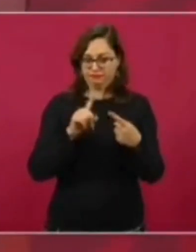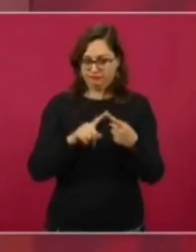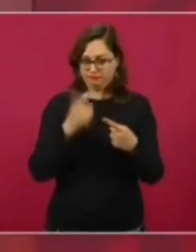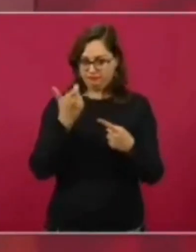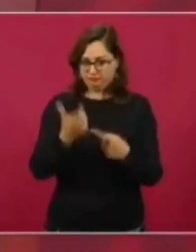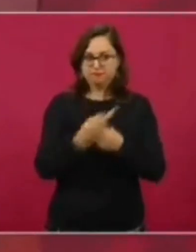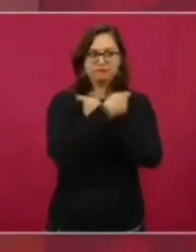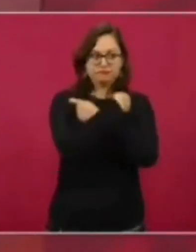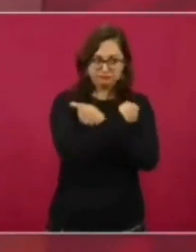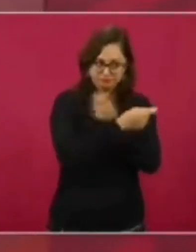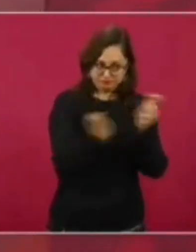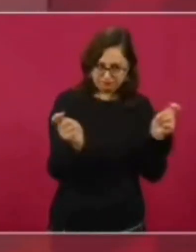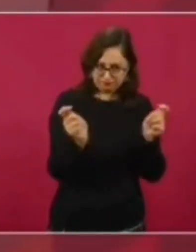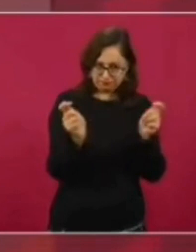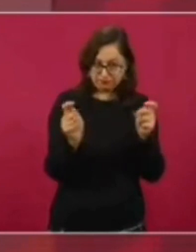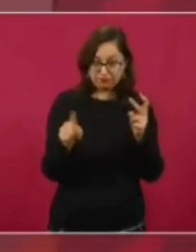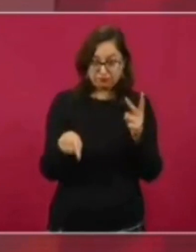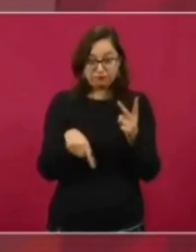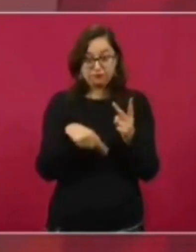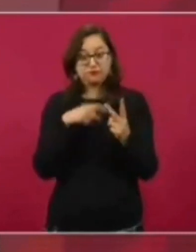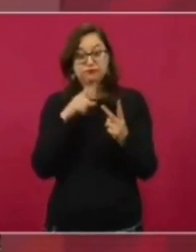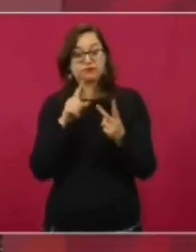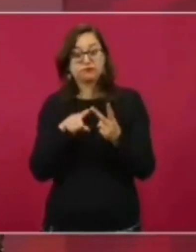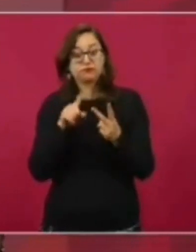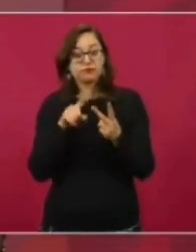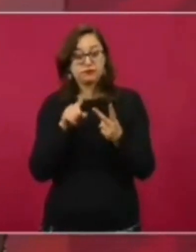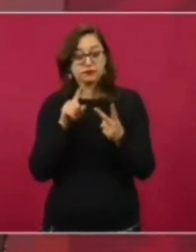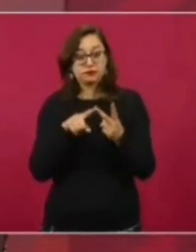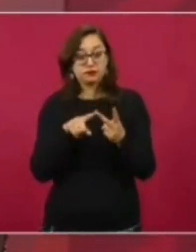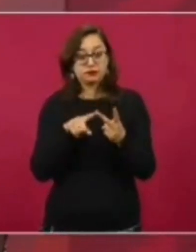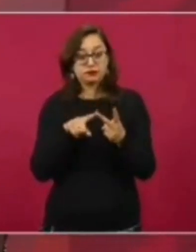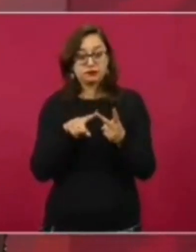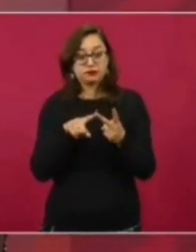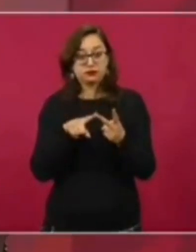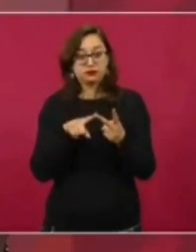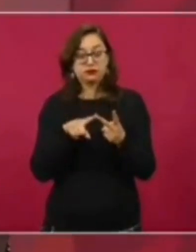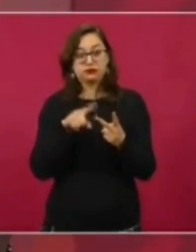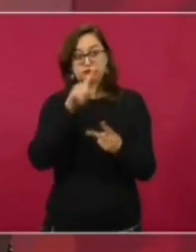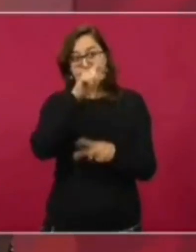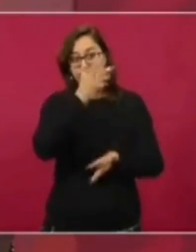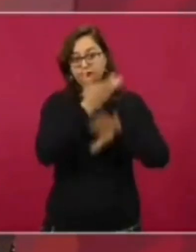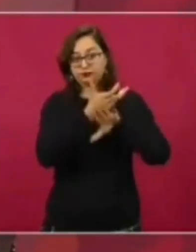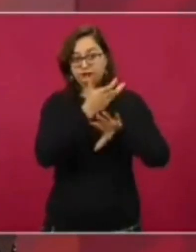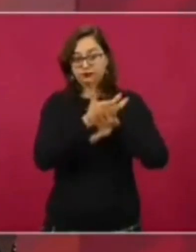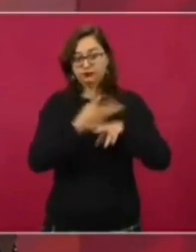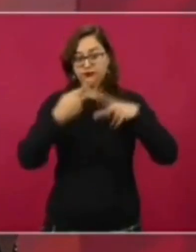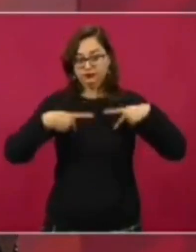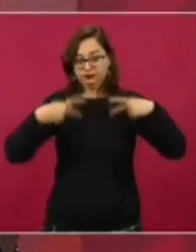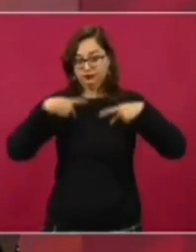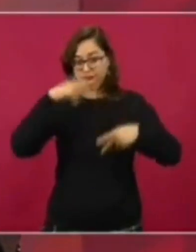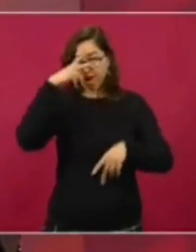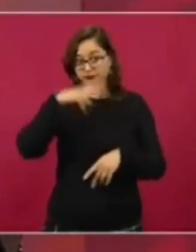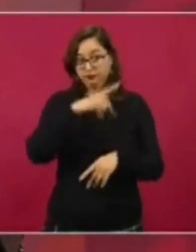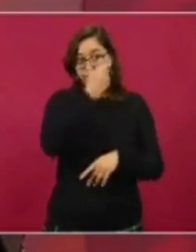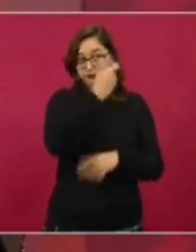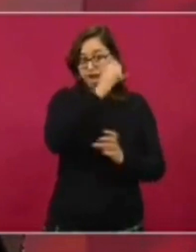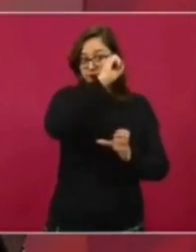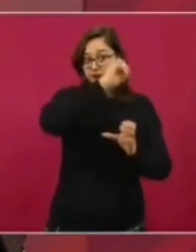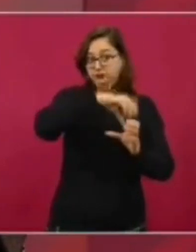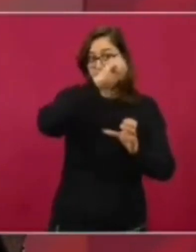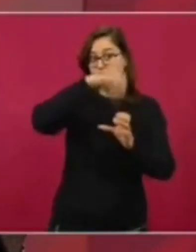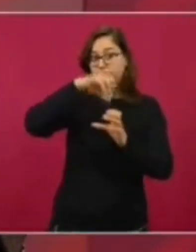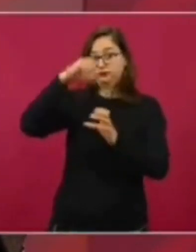el que puedan mandar las remesas nuestros